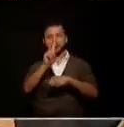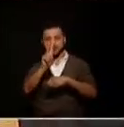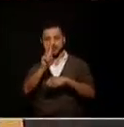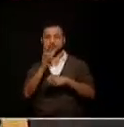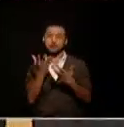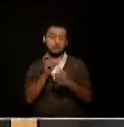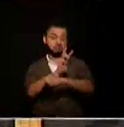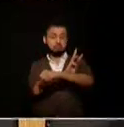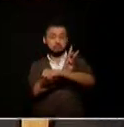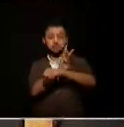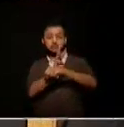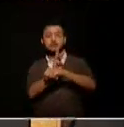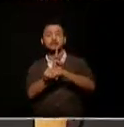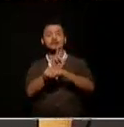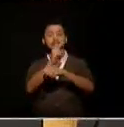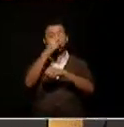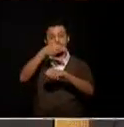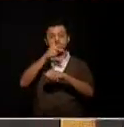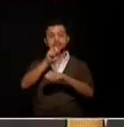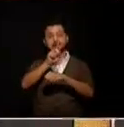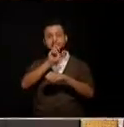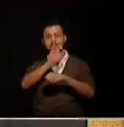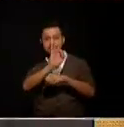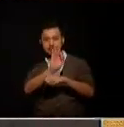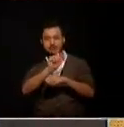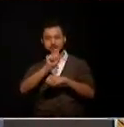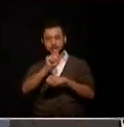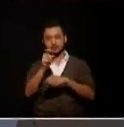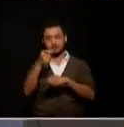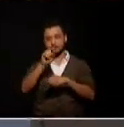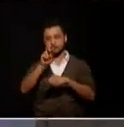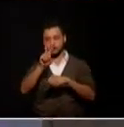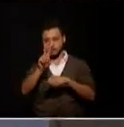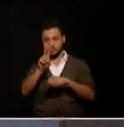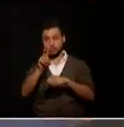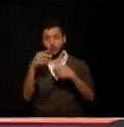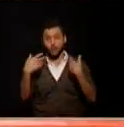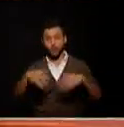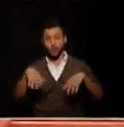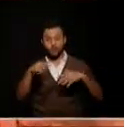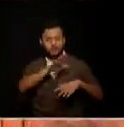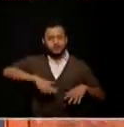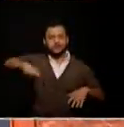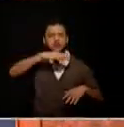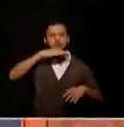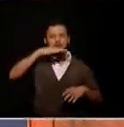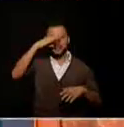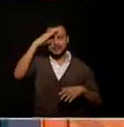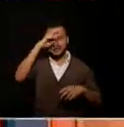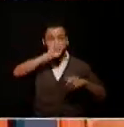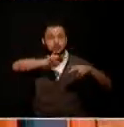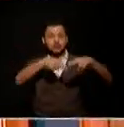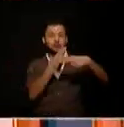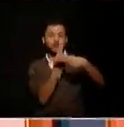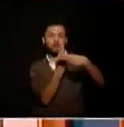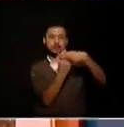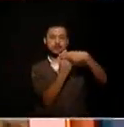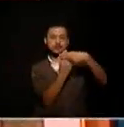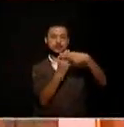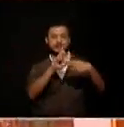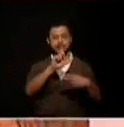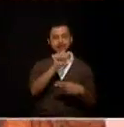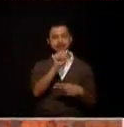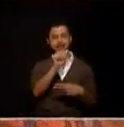h 13 n puntocom ya somos tendencia en la ciudad con el hashtag la hora del